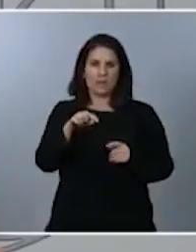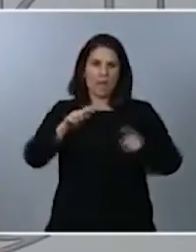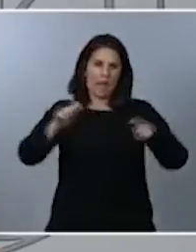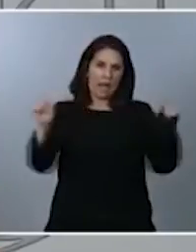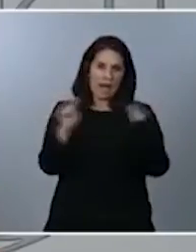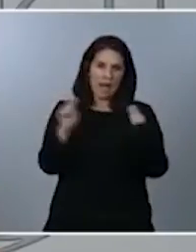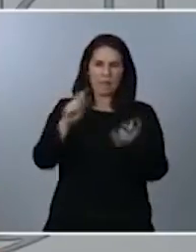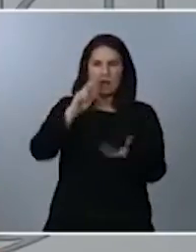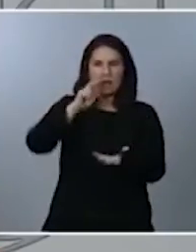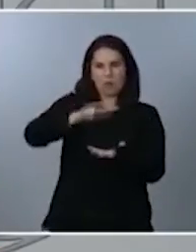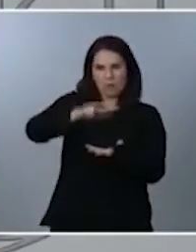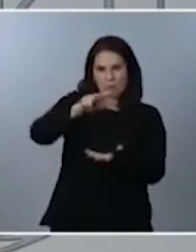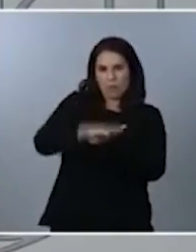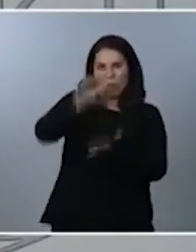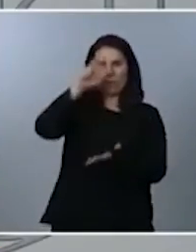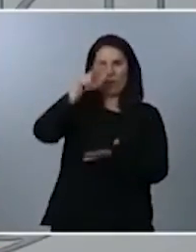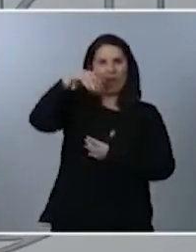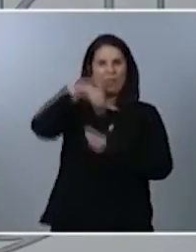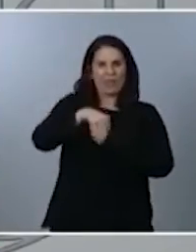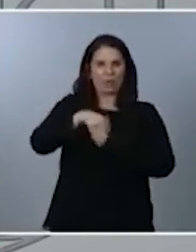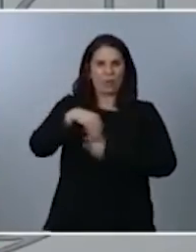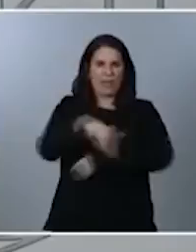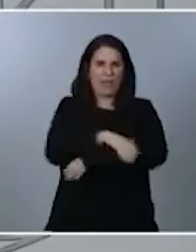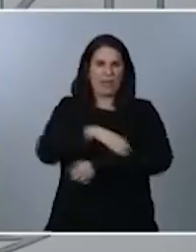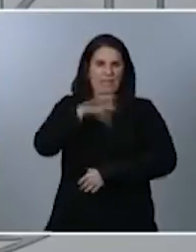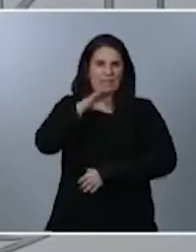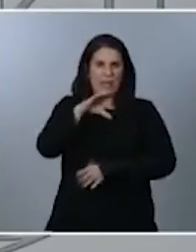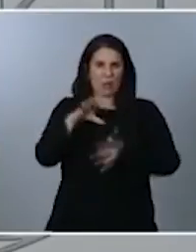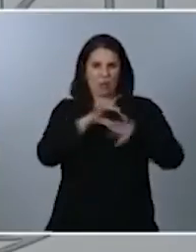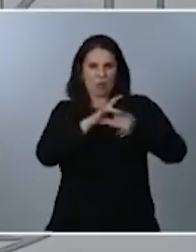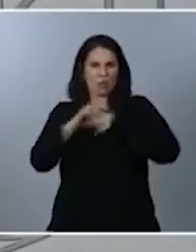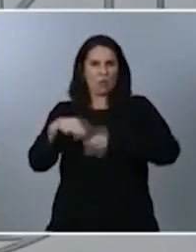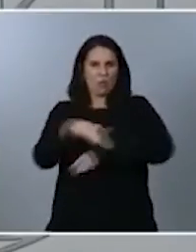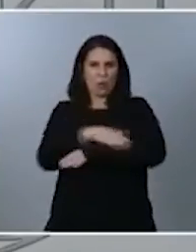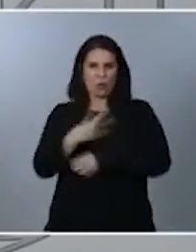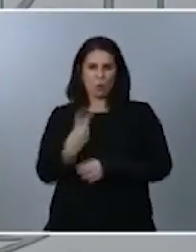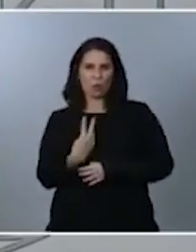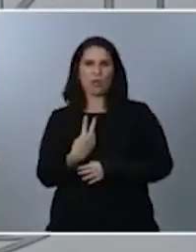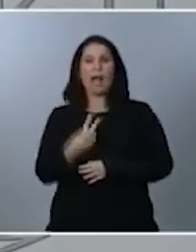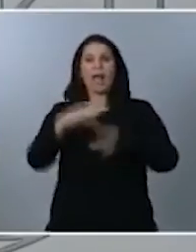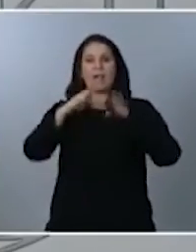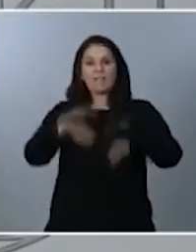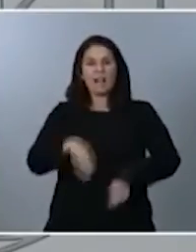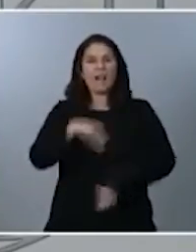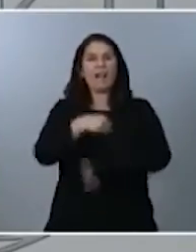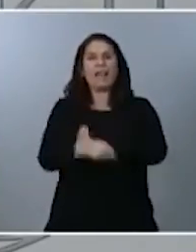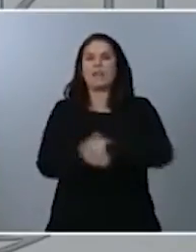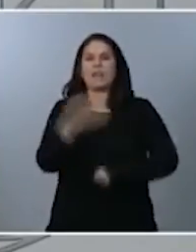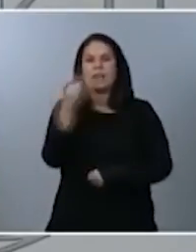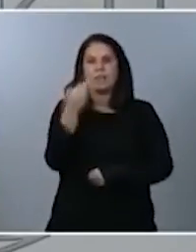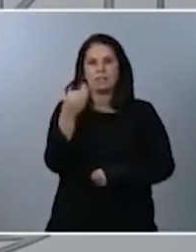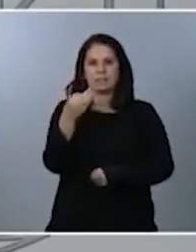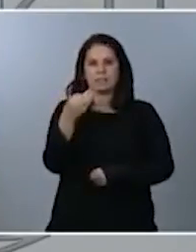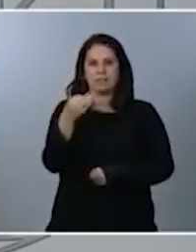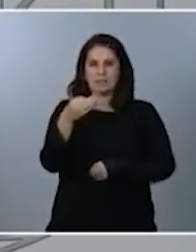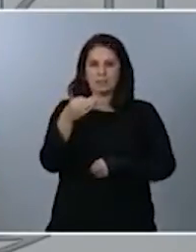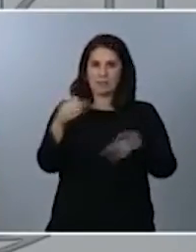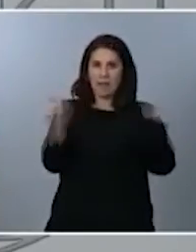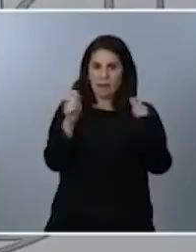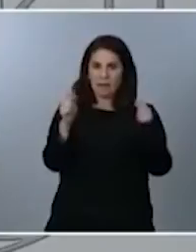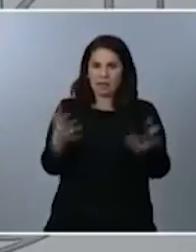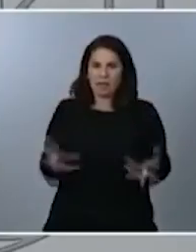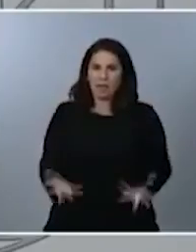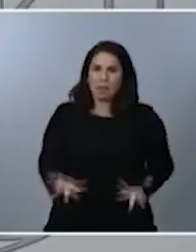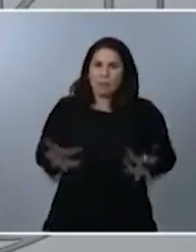compuesto que tenemos, es que ese estado de alarma se pone a disposición de los presidentes de comunidades autónomas para que ellos apliquen en su